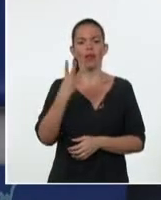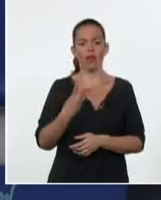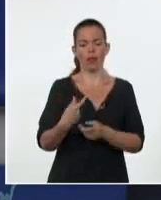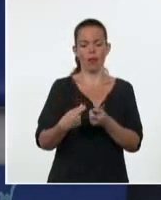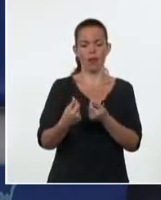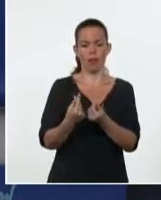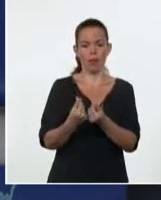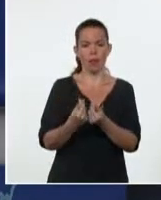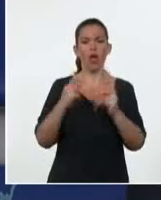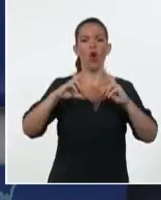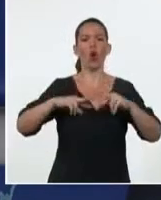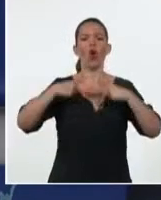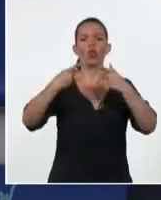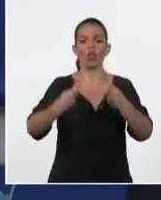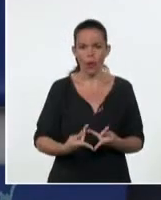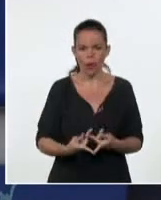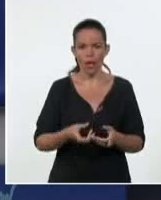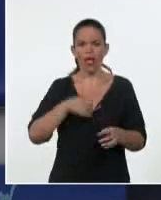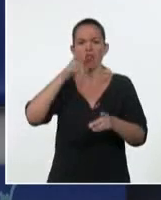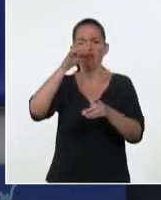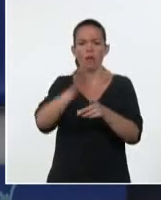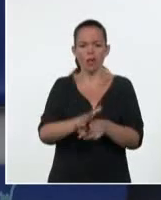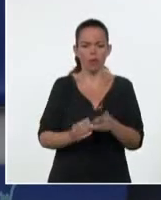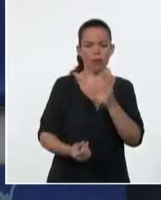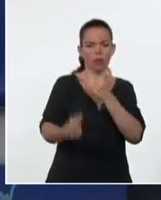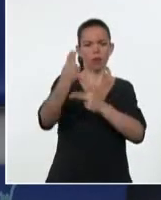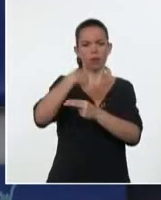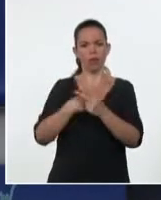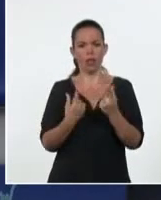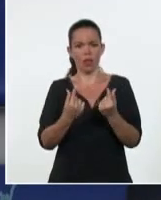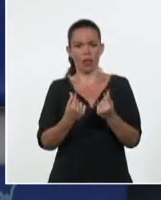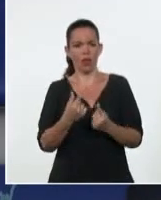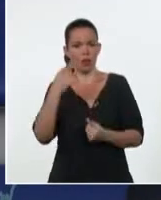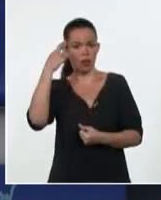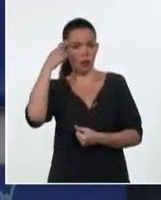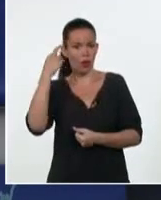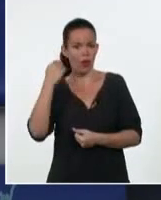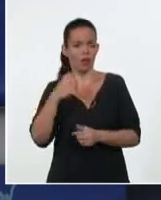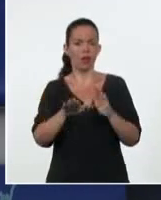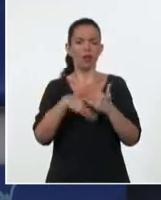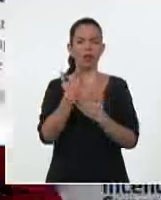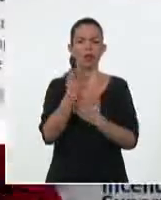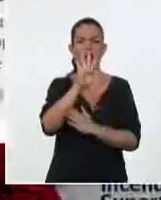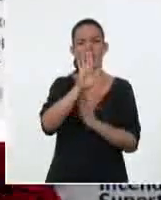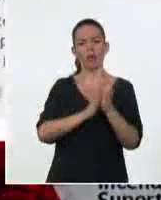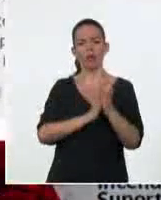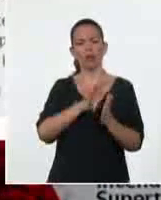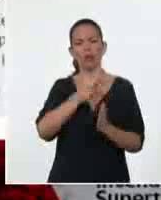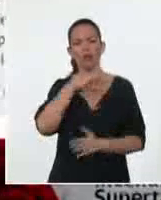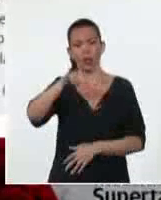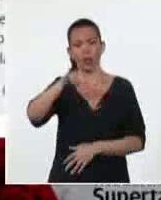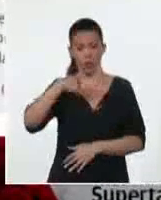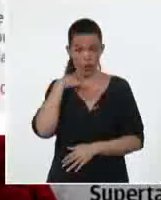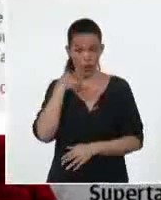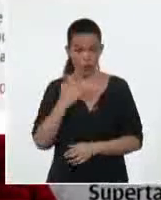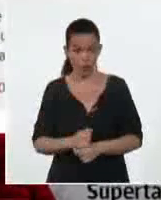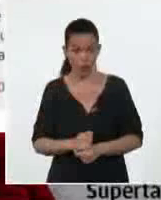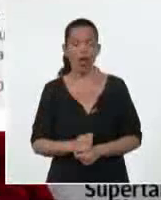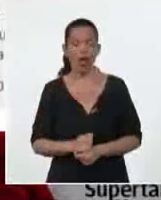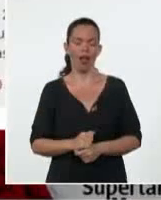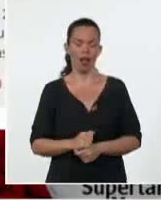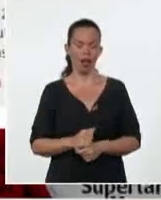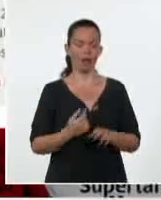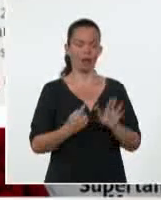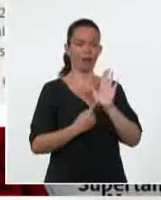por terminada la fase de prueba del servicio que había comenzado el 4 de enero del presente año. De acuerdo con lo reseñado por el